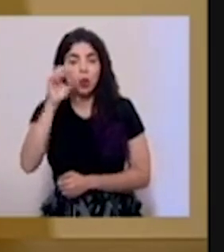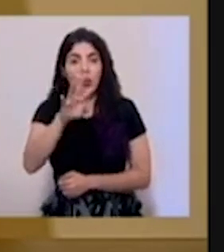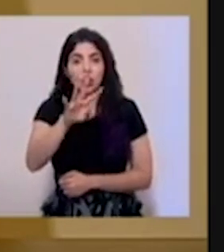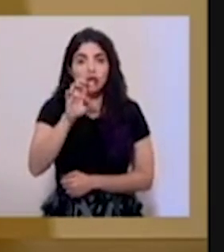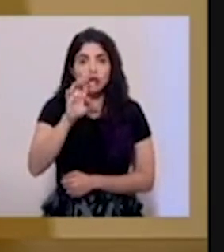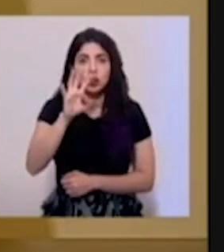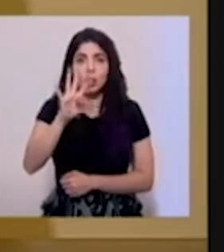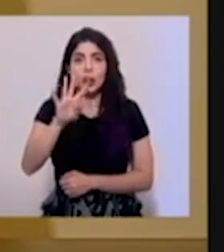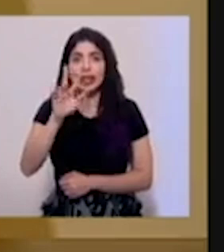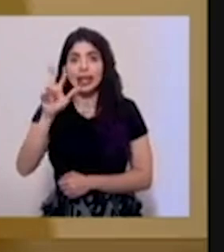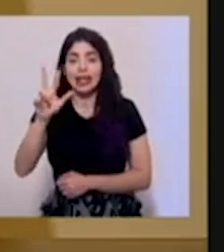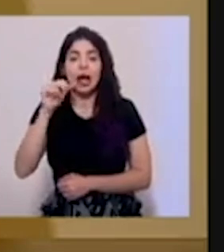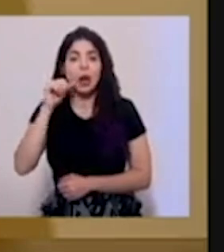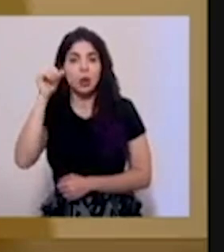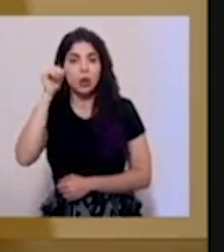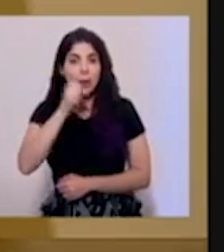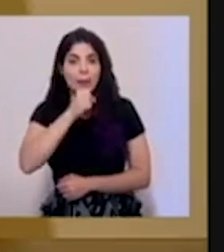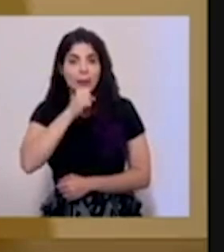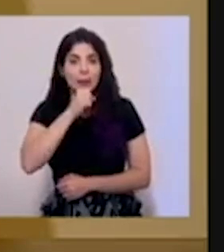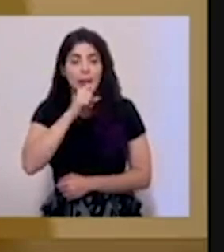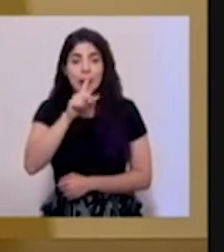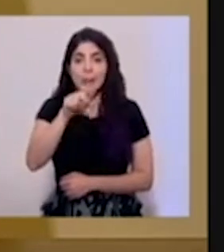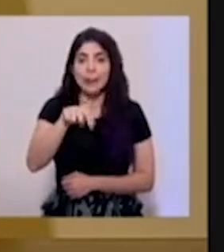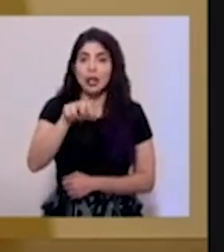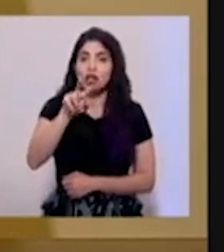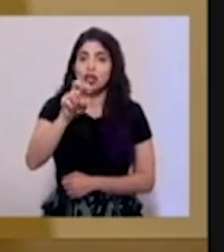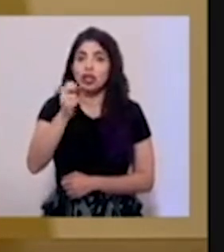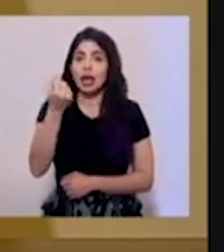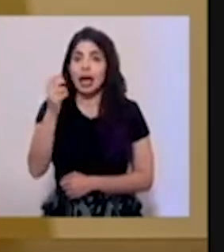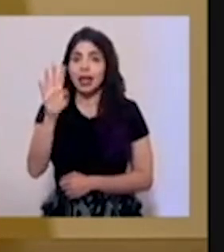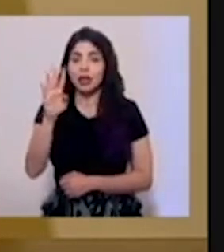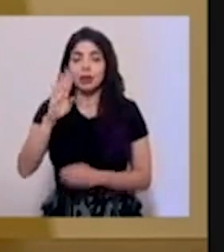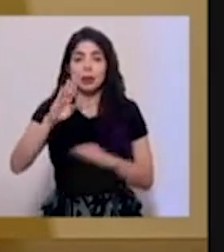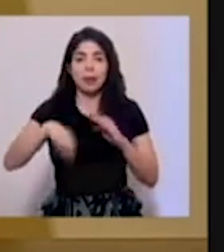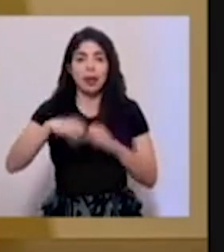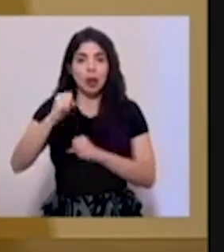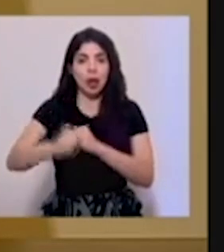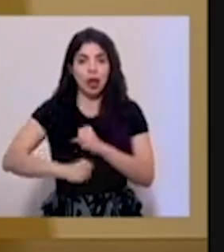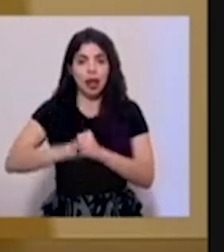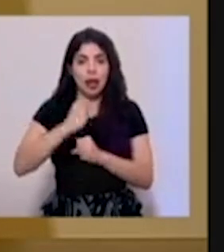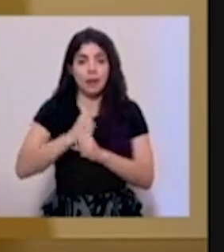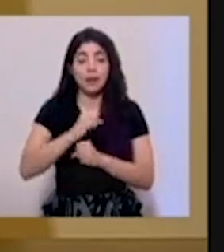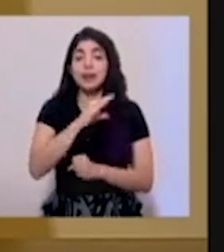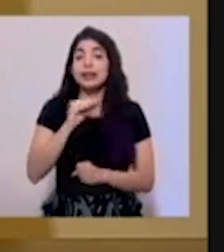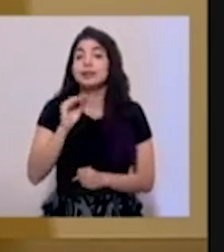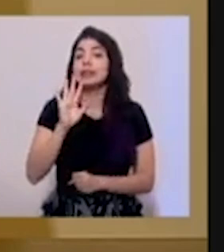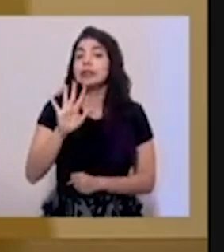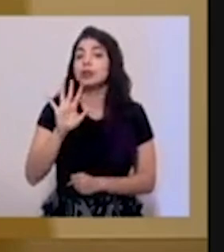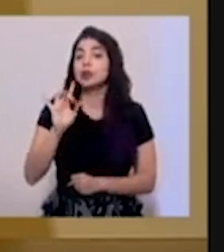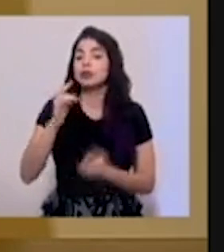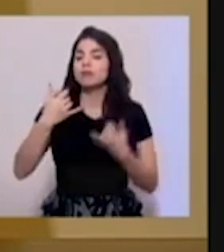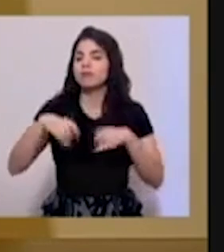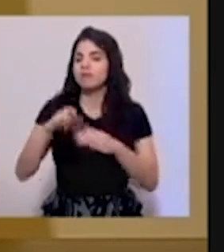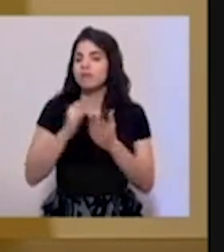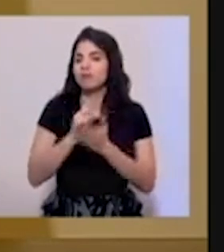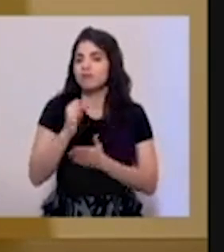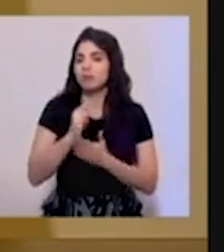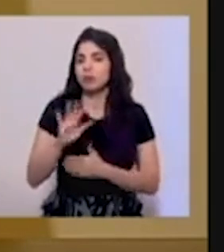443 adultos mayores, 1.214 menores de edad y 58 en investigación.